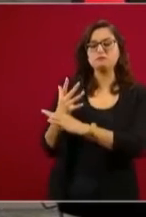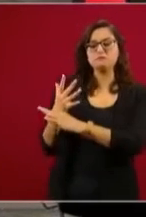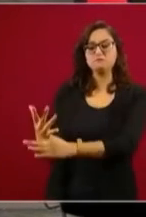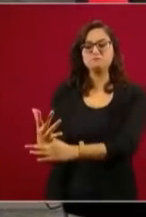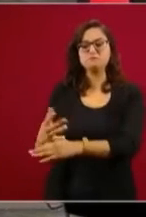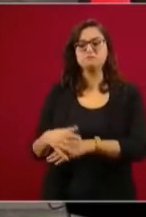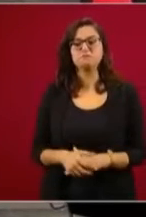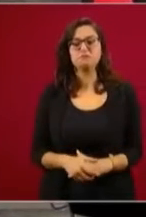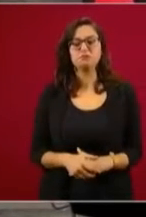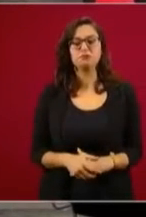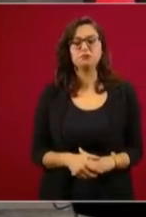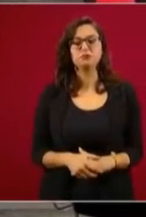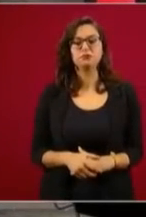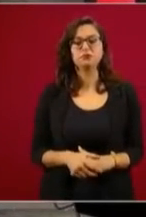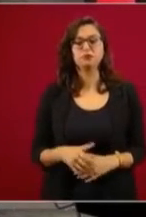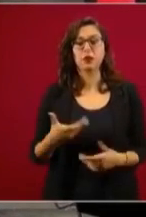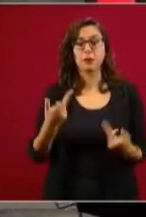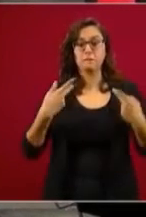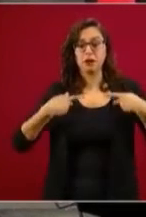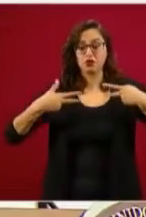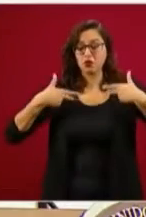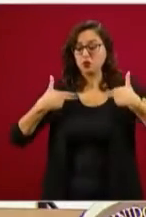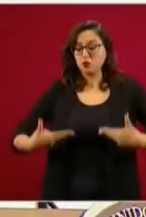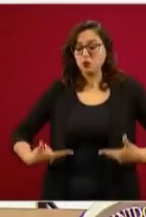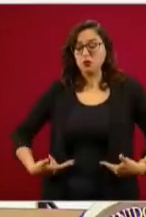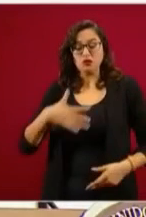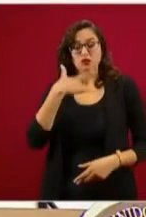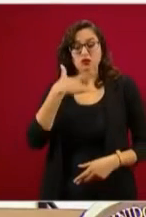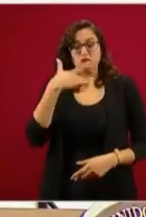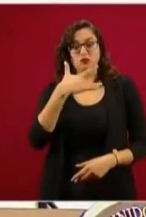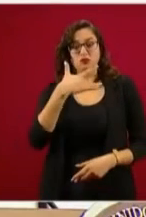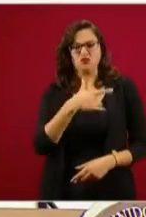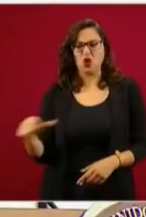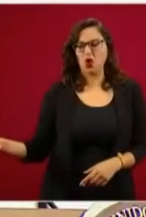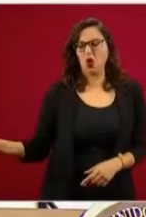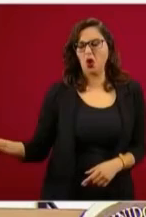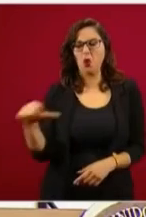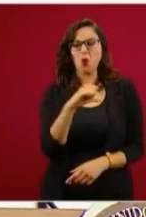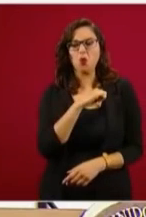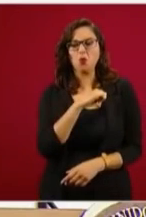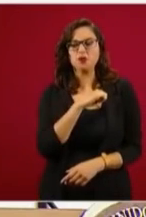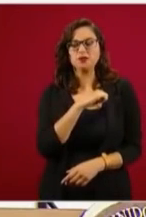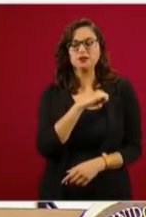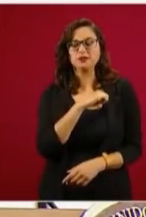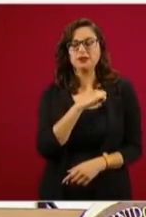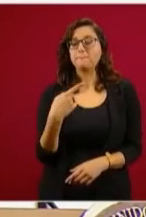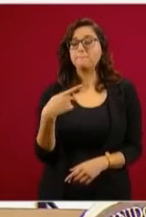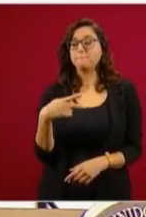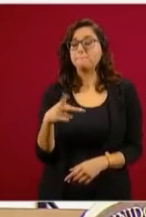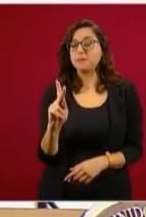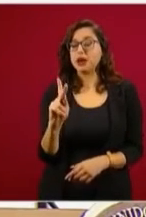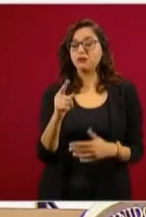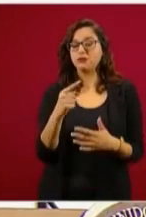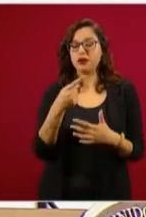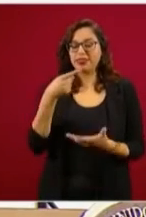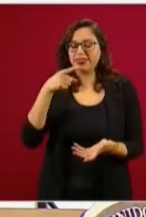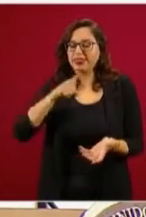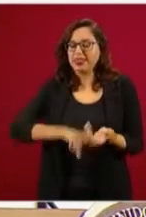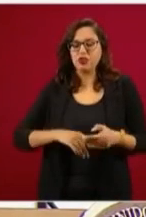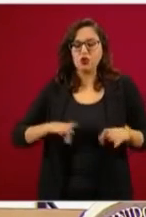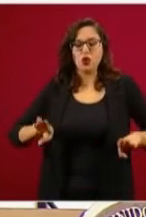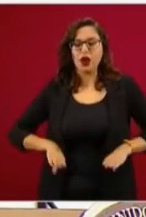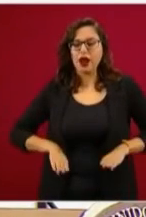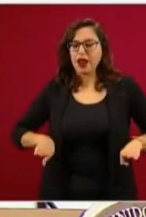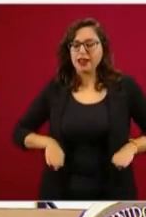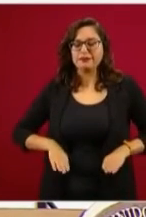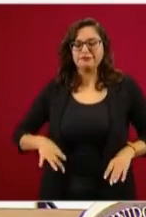hablaba de que tanto el titular del Poder Judicial como el fiscal, pues gozando de la arrogancia de sentirse